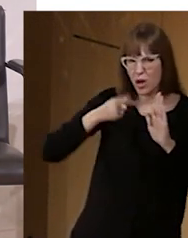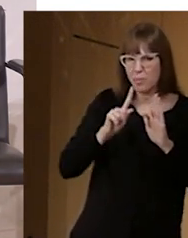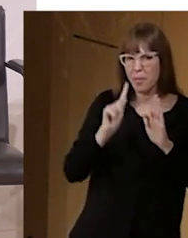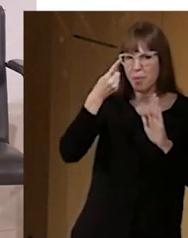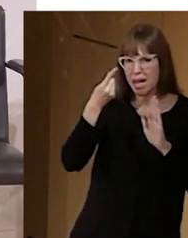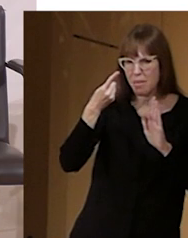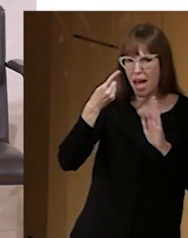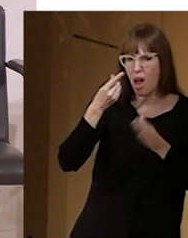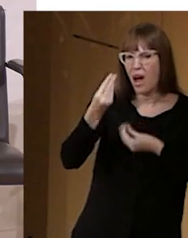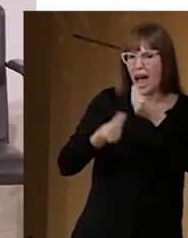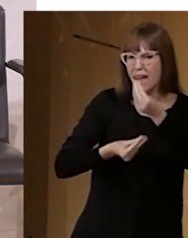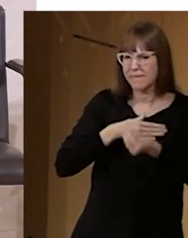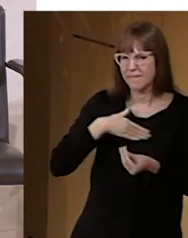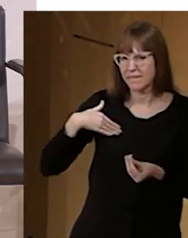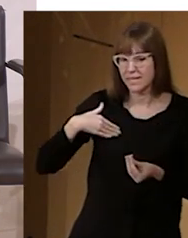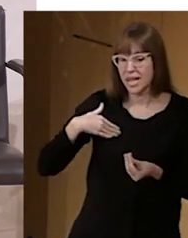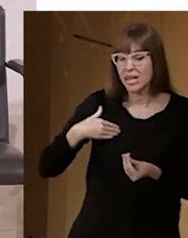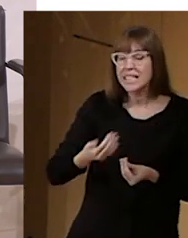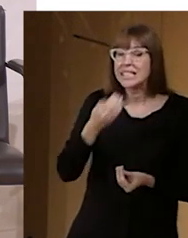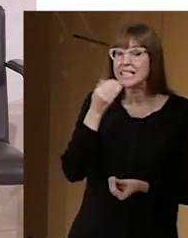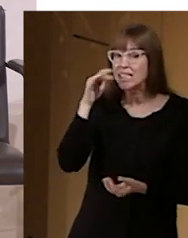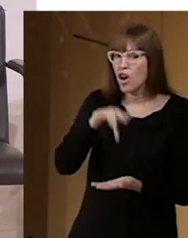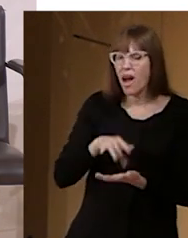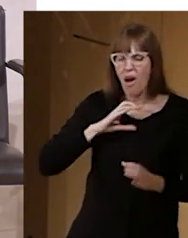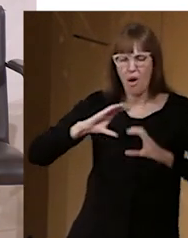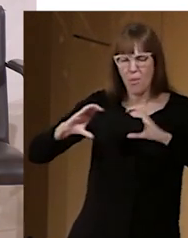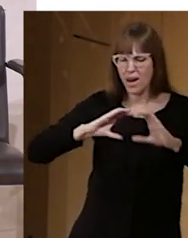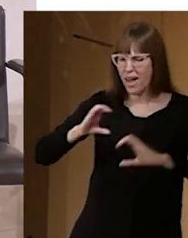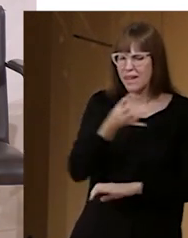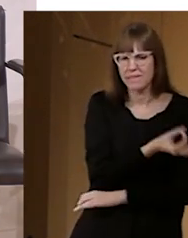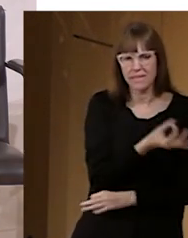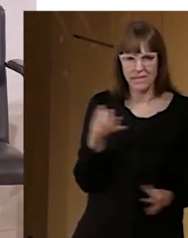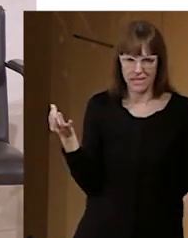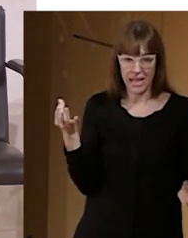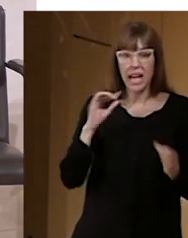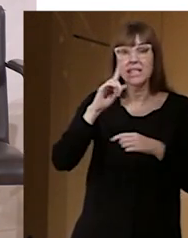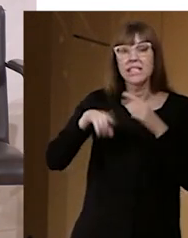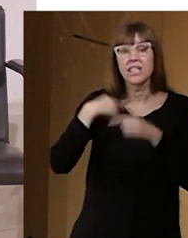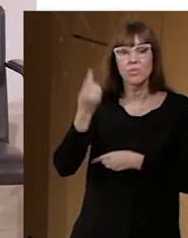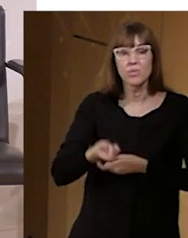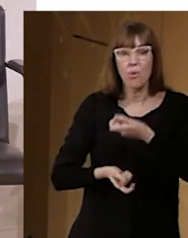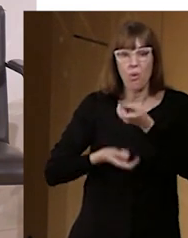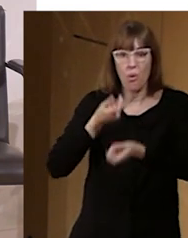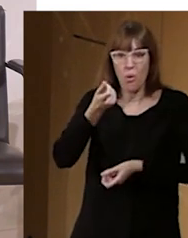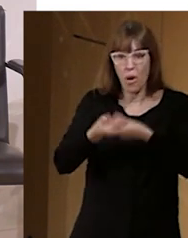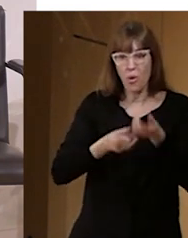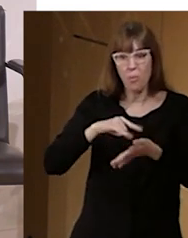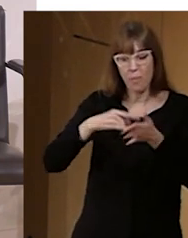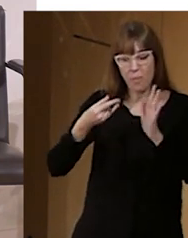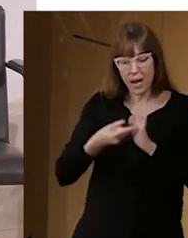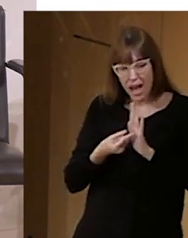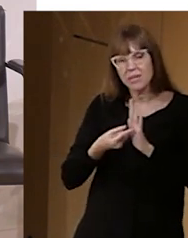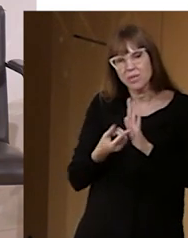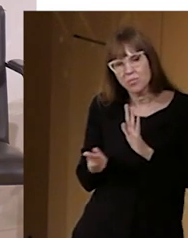y las que hagáis comunicarlas bien, insisto, y luego poco a poco vamos implementando y desarrollando ese plan de accesibilidad e